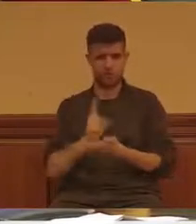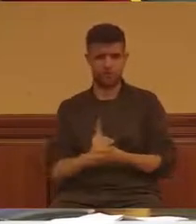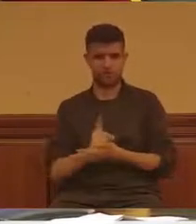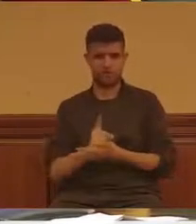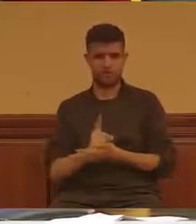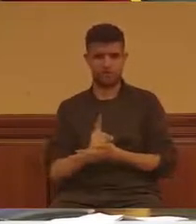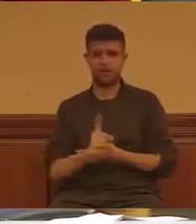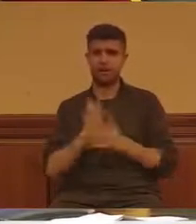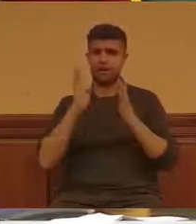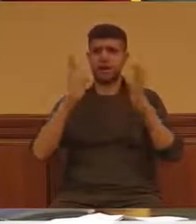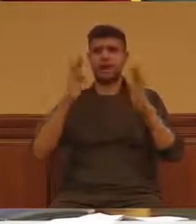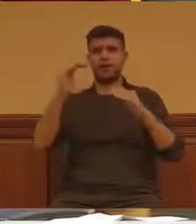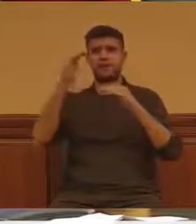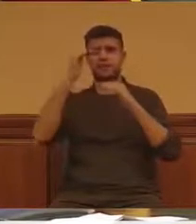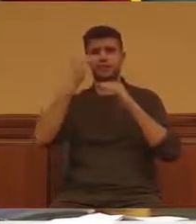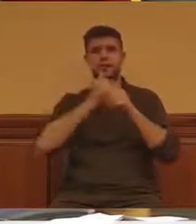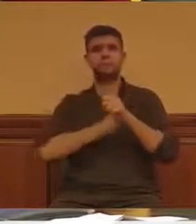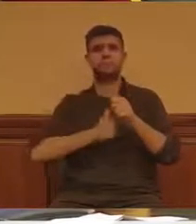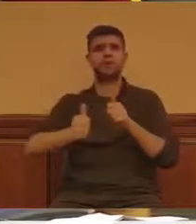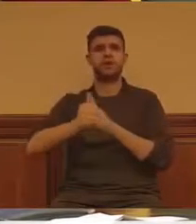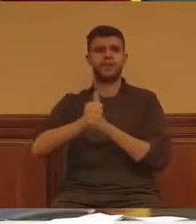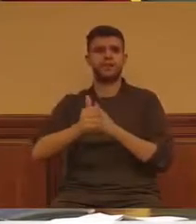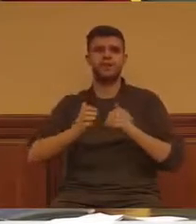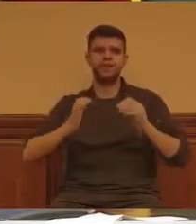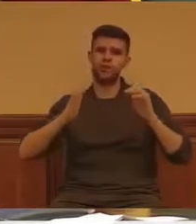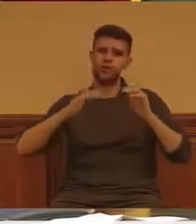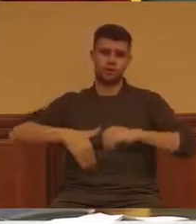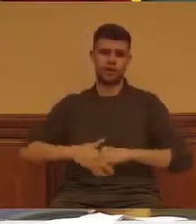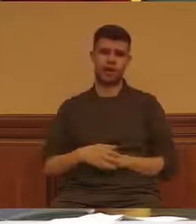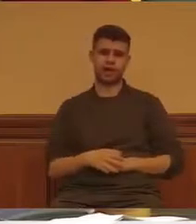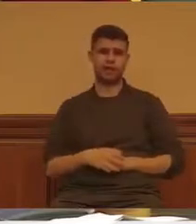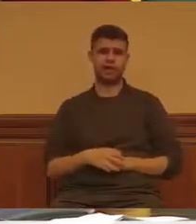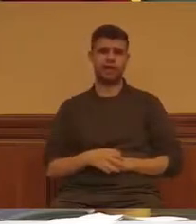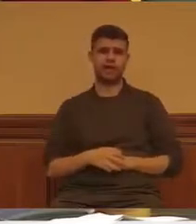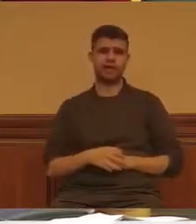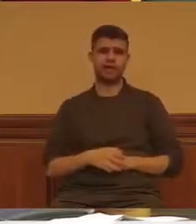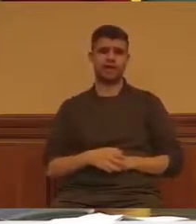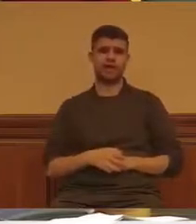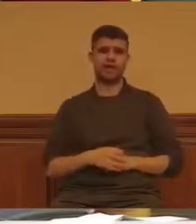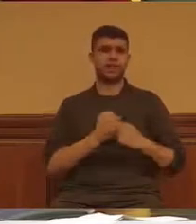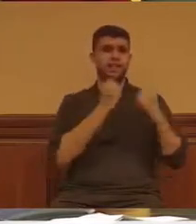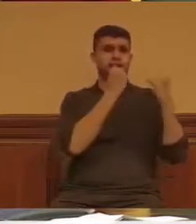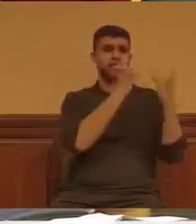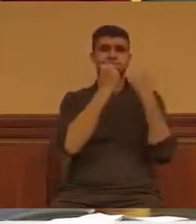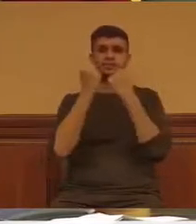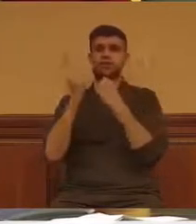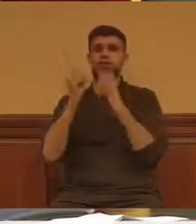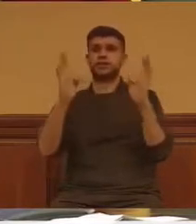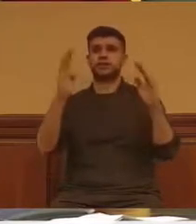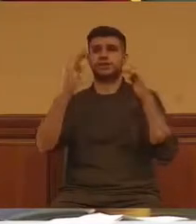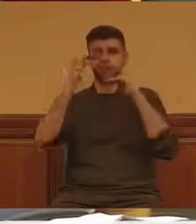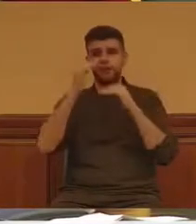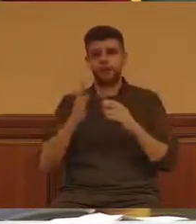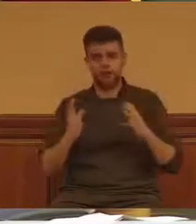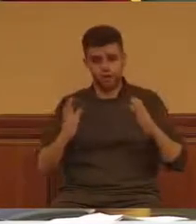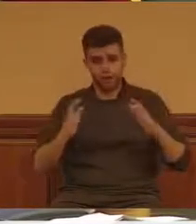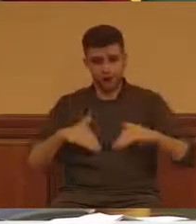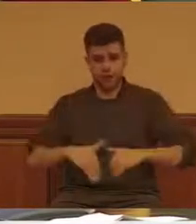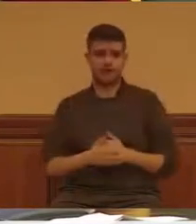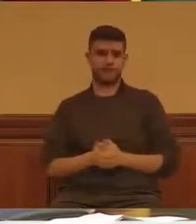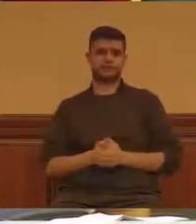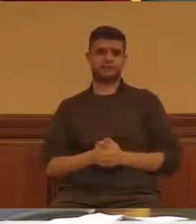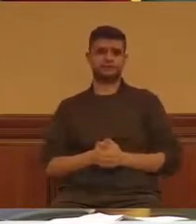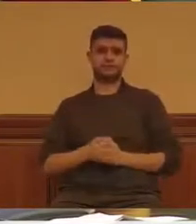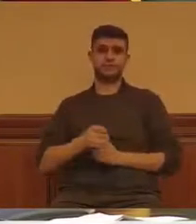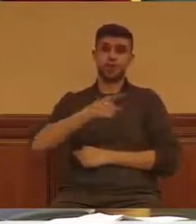tenido una atención prioritaria por parte de las instituciones. Aprovechemos también para hacer autocrítica, porque le hemos